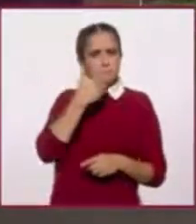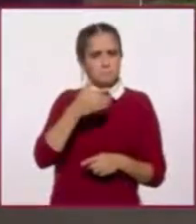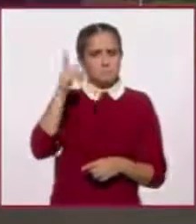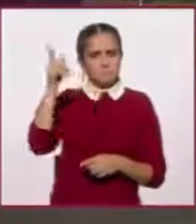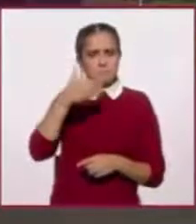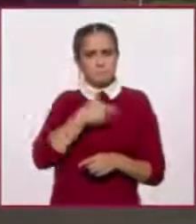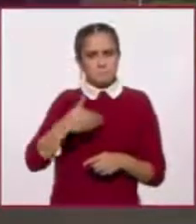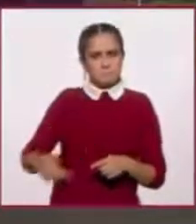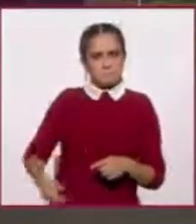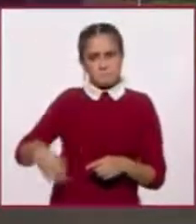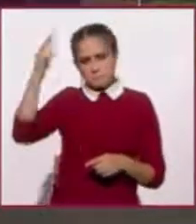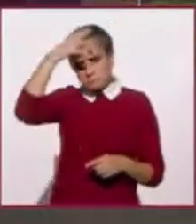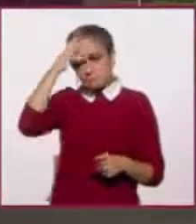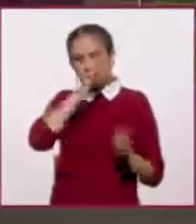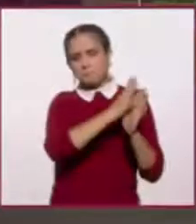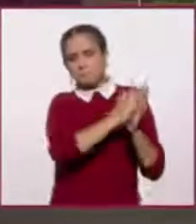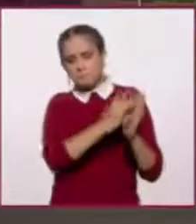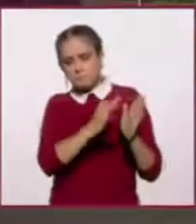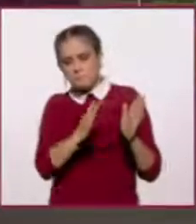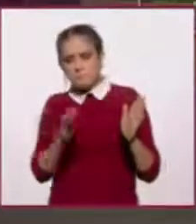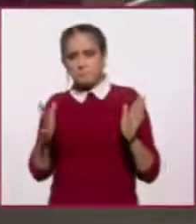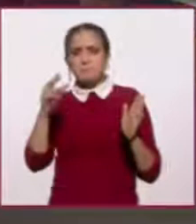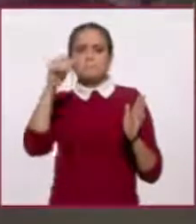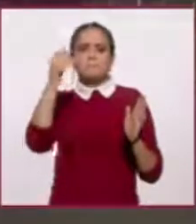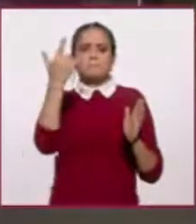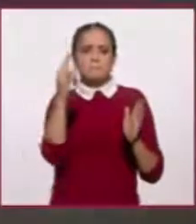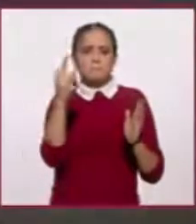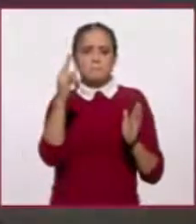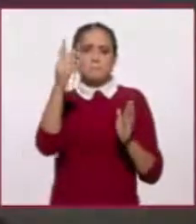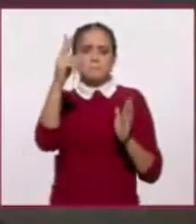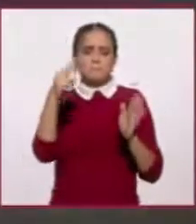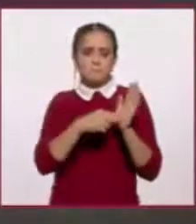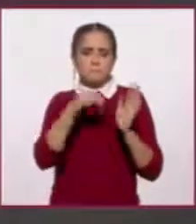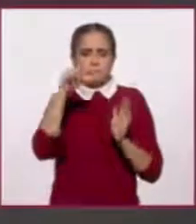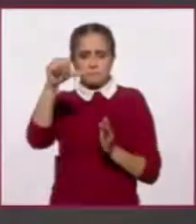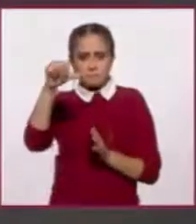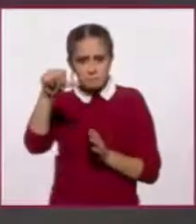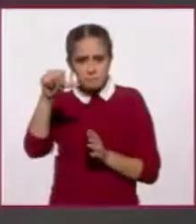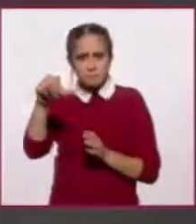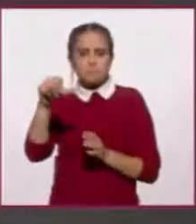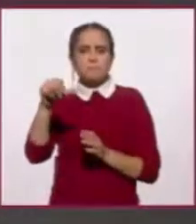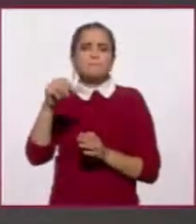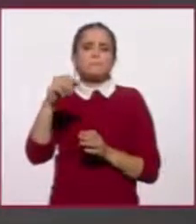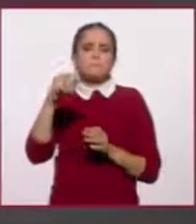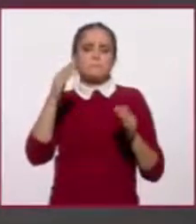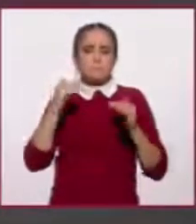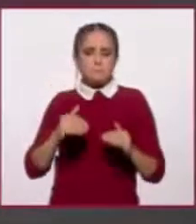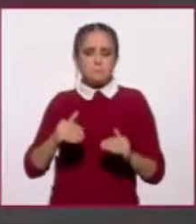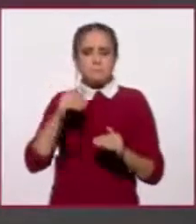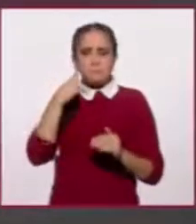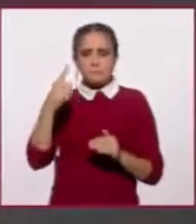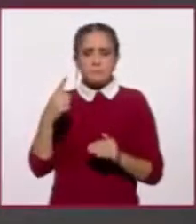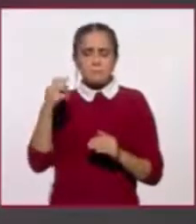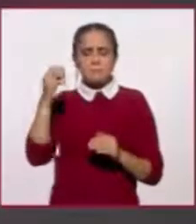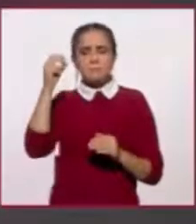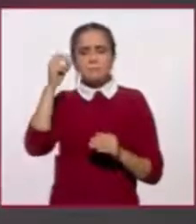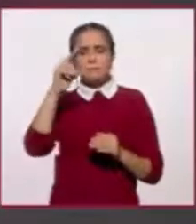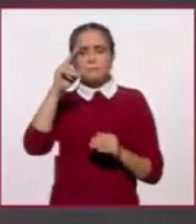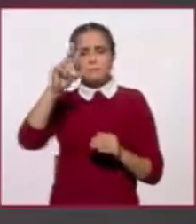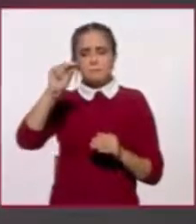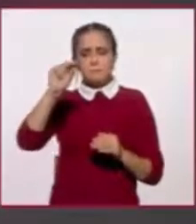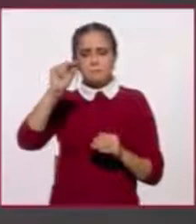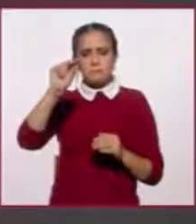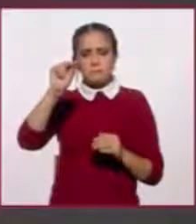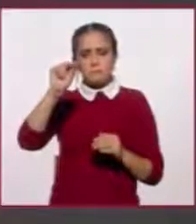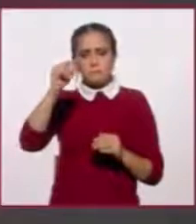sesenta y seis, junio del dieciséis, setenta, septiembre de de dieciséis, ochenta y cuatro, y para